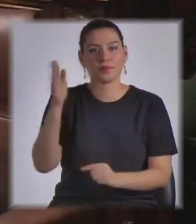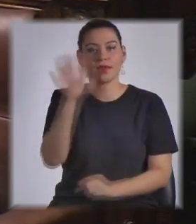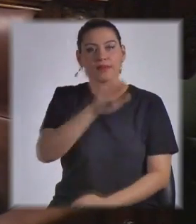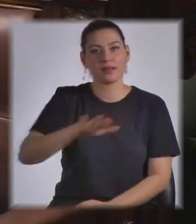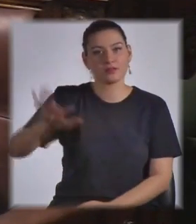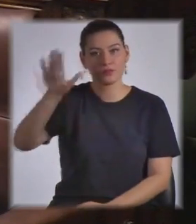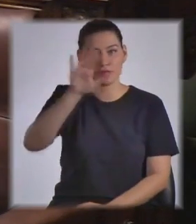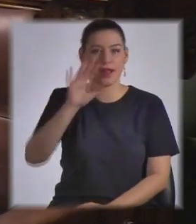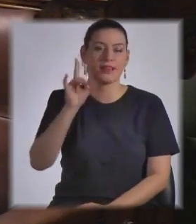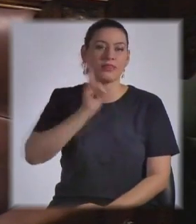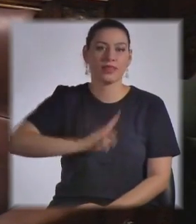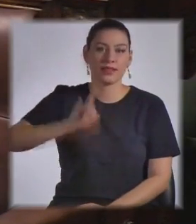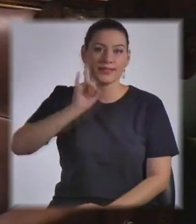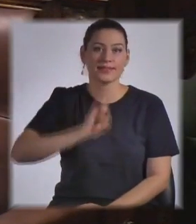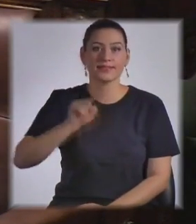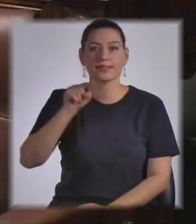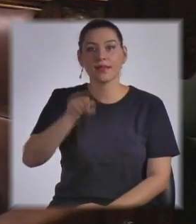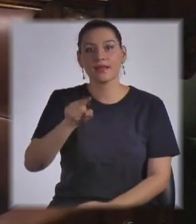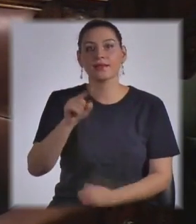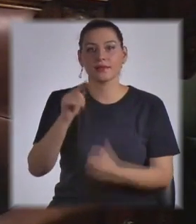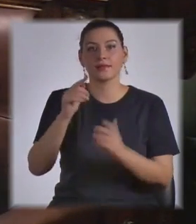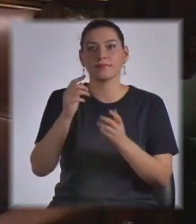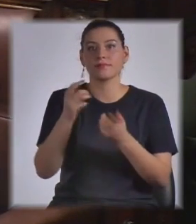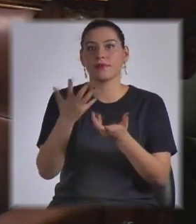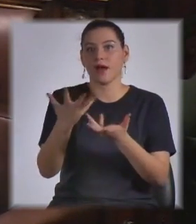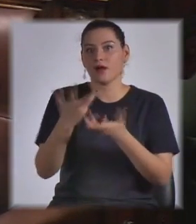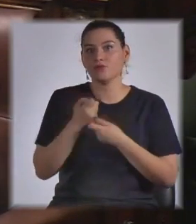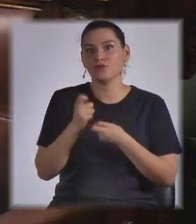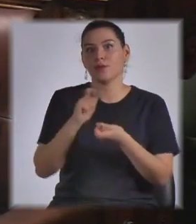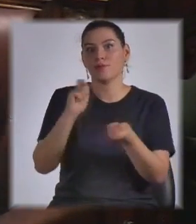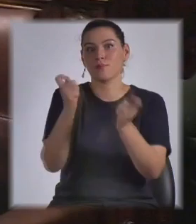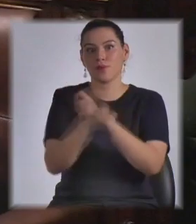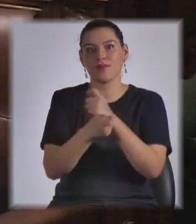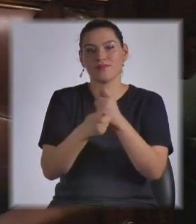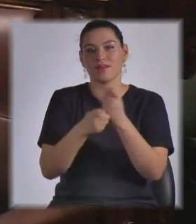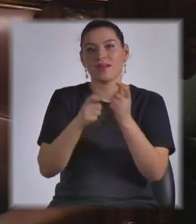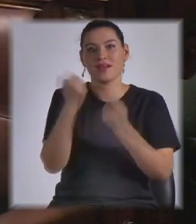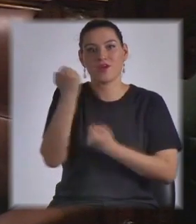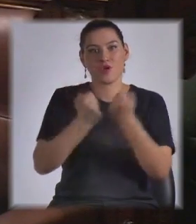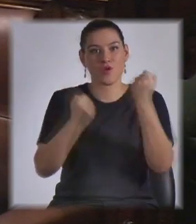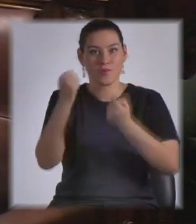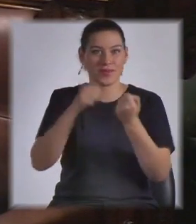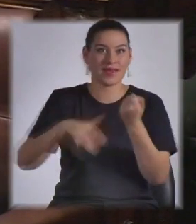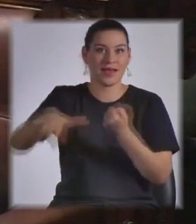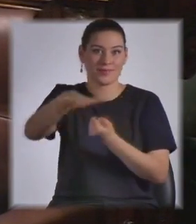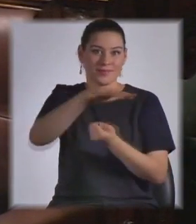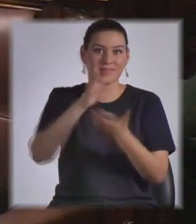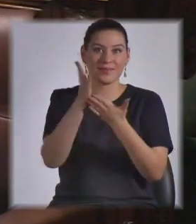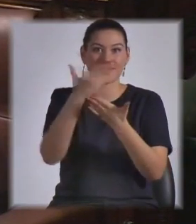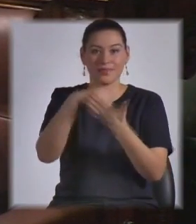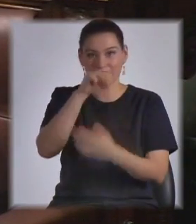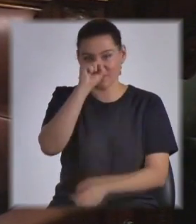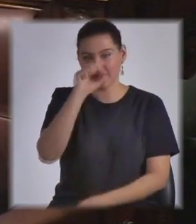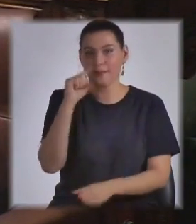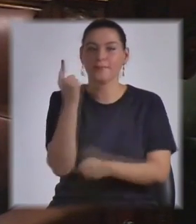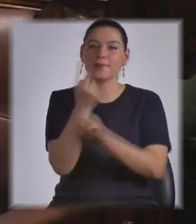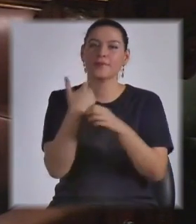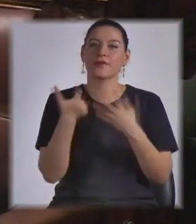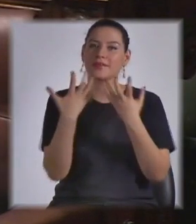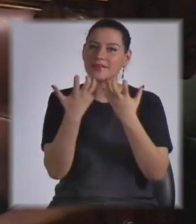que básicamente es lo que mueve la economía local del Departamento de Florida. Primero que nada, quería agradecer